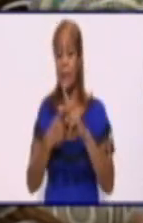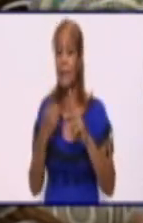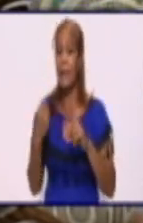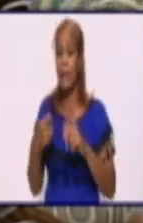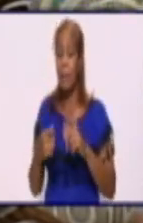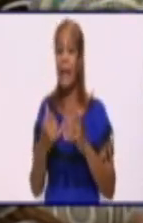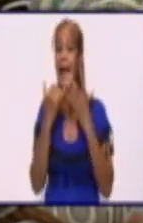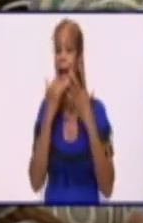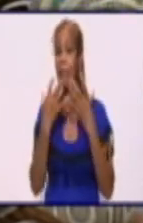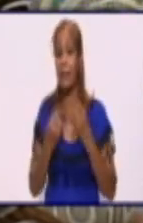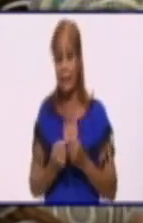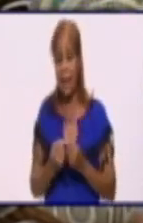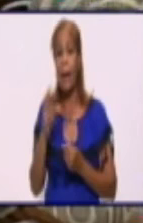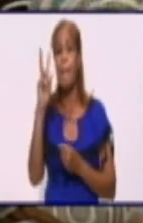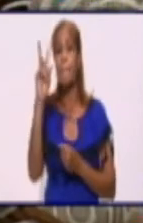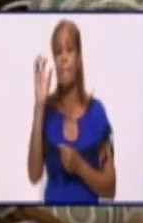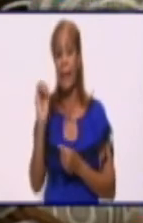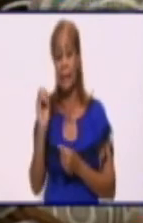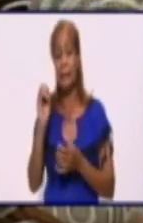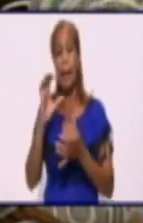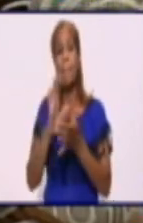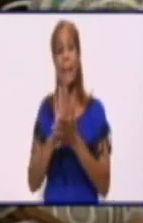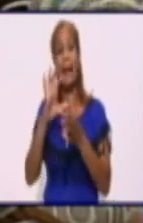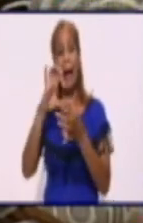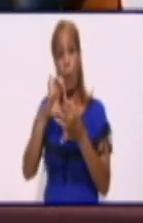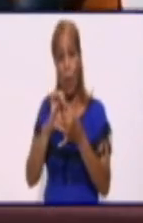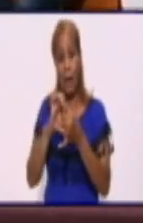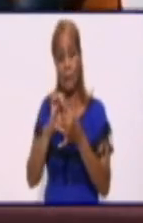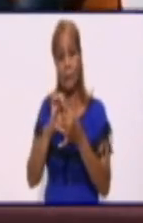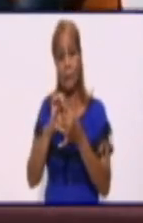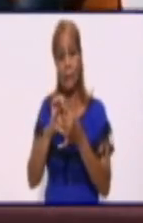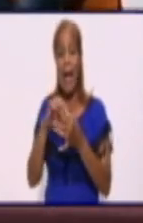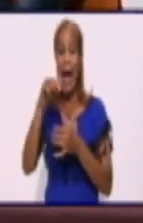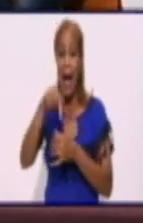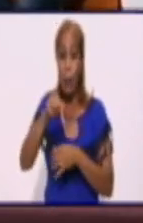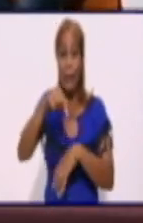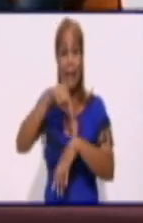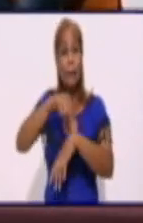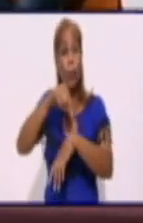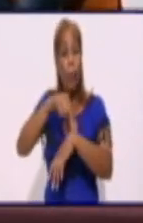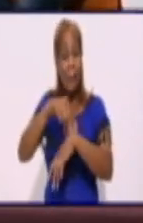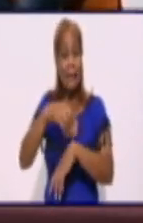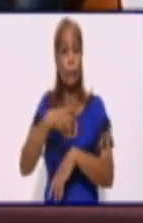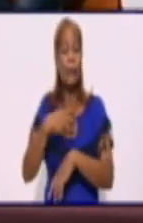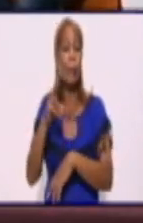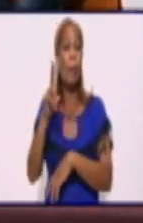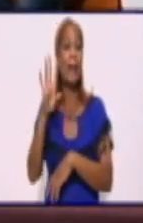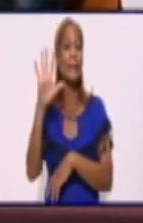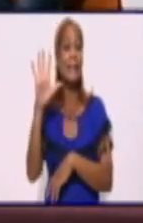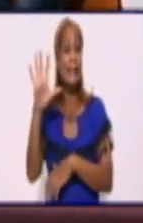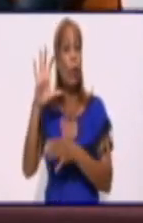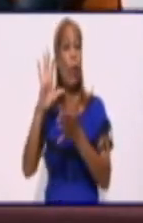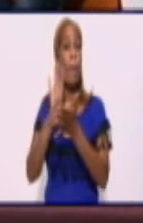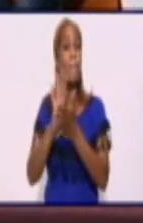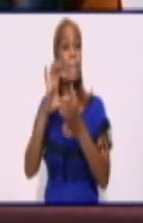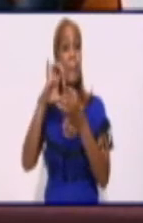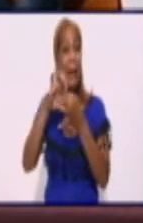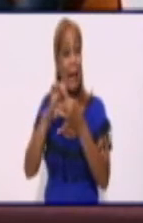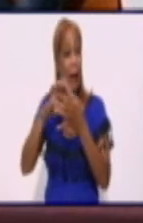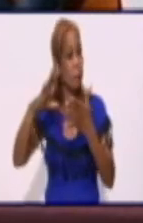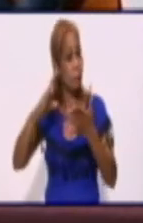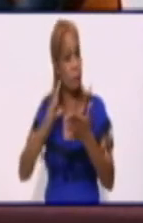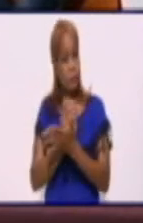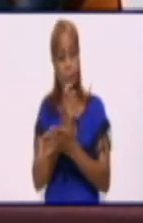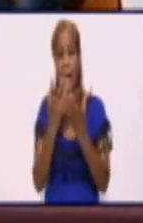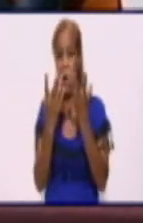con 20 megawatt de afectación. En este minuto tenemos 25 megawatt de potencia retirada,